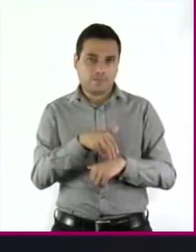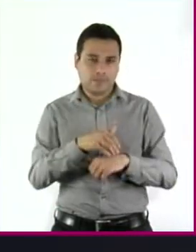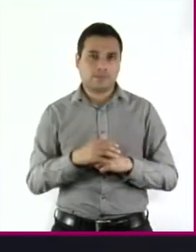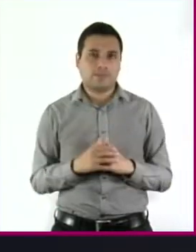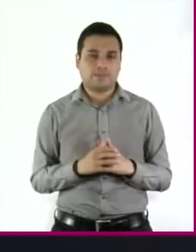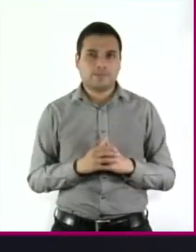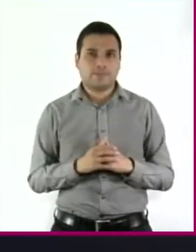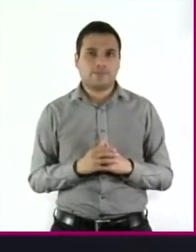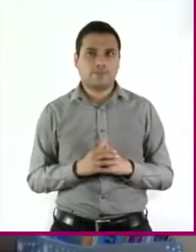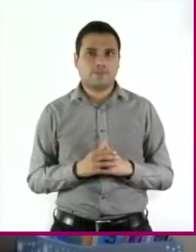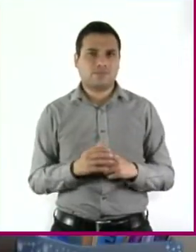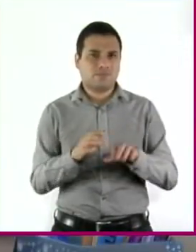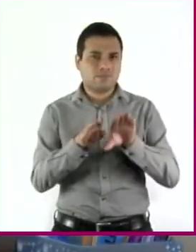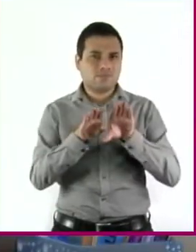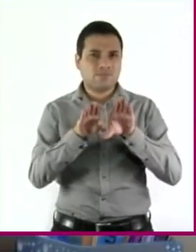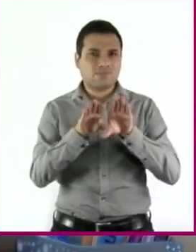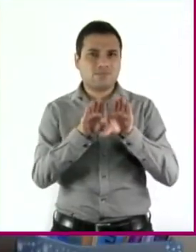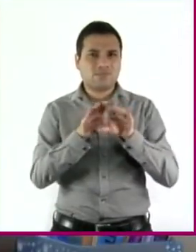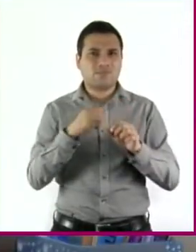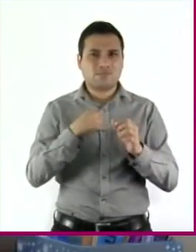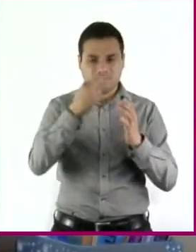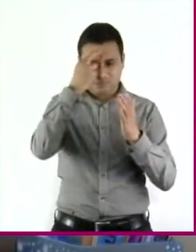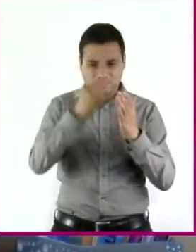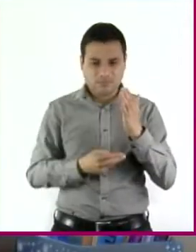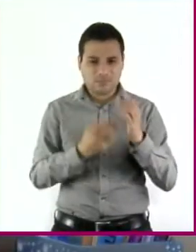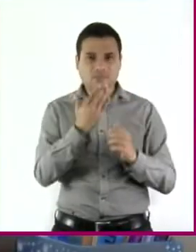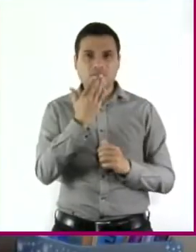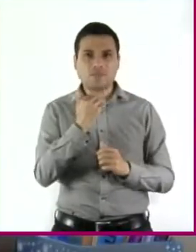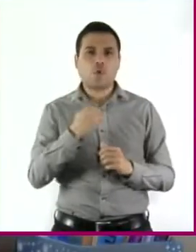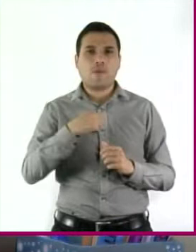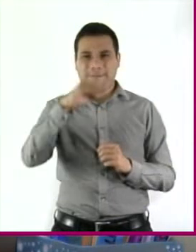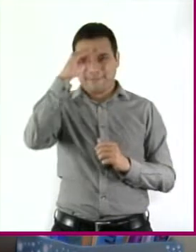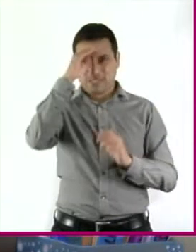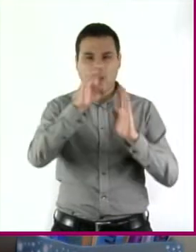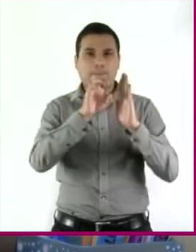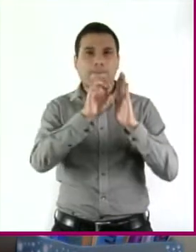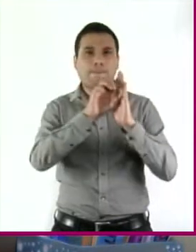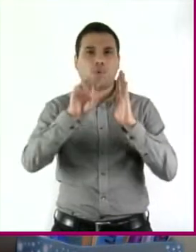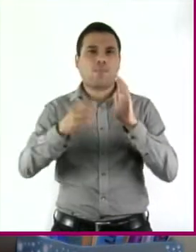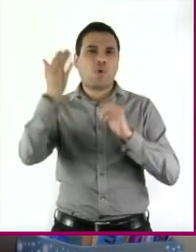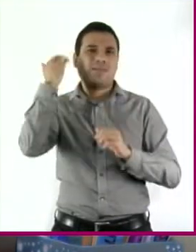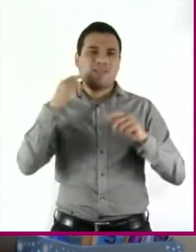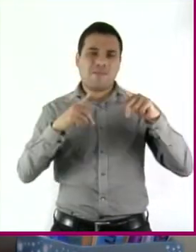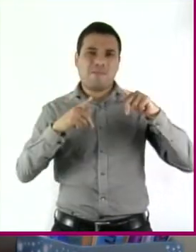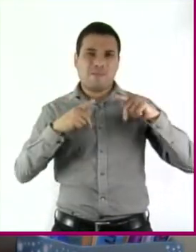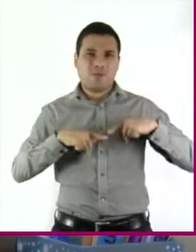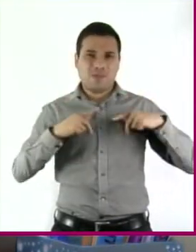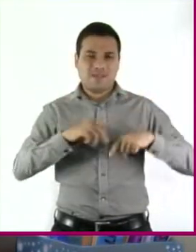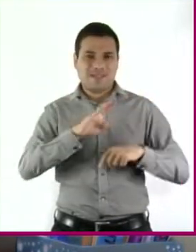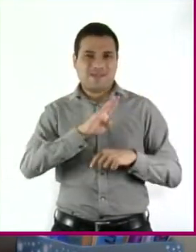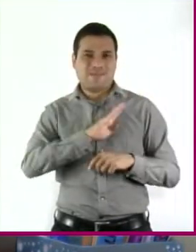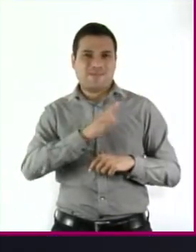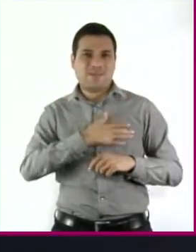¿dónde queda la desobediencia? Yo estaba pensando en la época colonial. En ese tiempo había personas que tenían libertad, pero otras no. Los